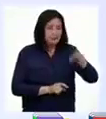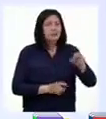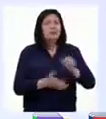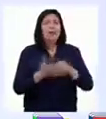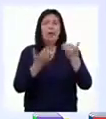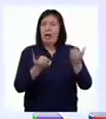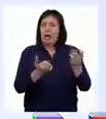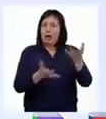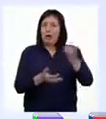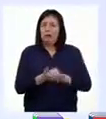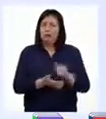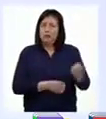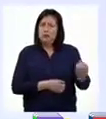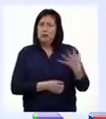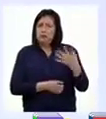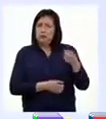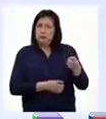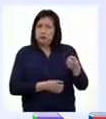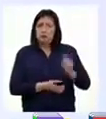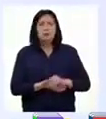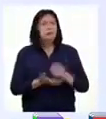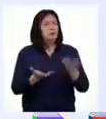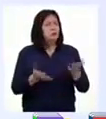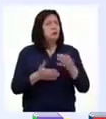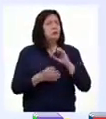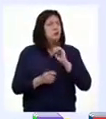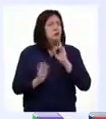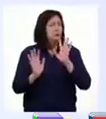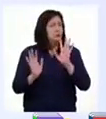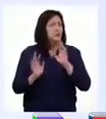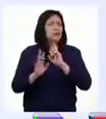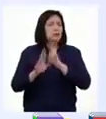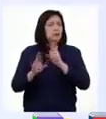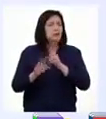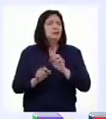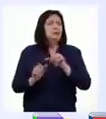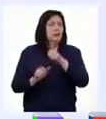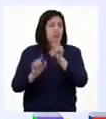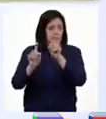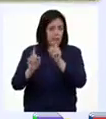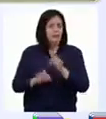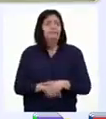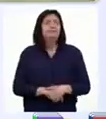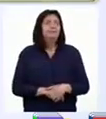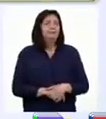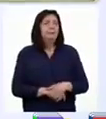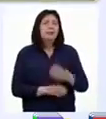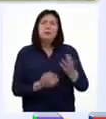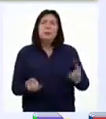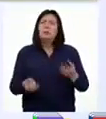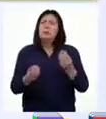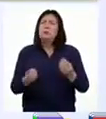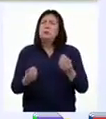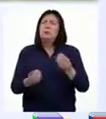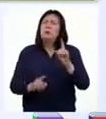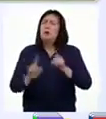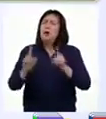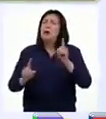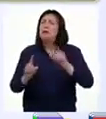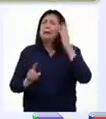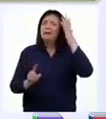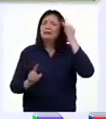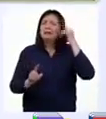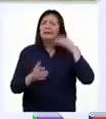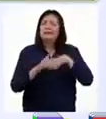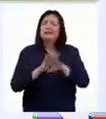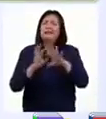Y ahora, a partir de lo que Leonela nos compartió, les propongo responder la siguiente pregunta. ¿Cómo es que algunas experiencias